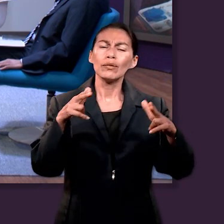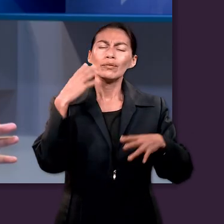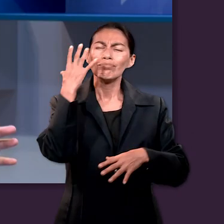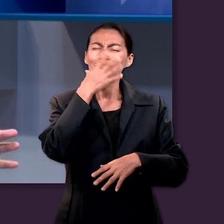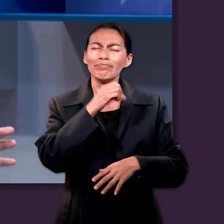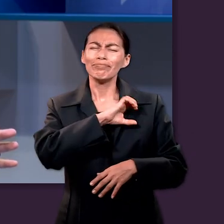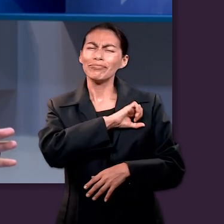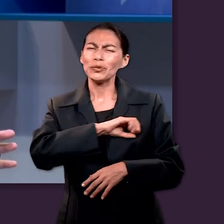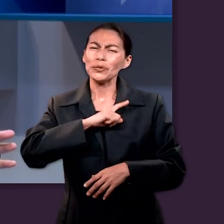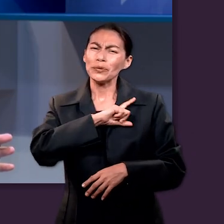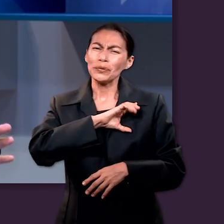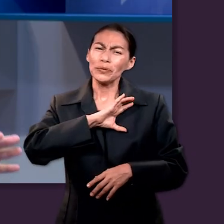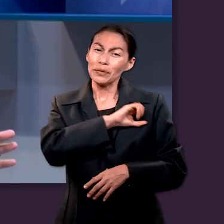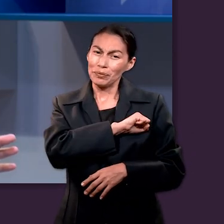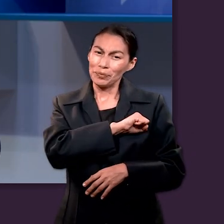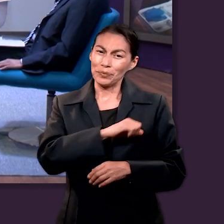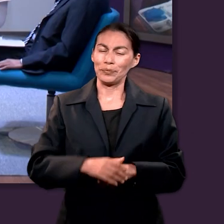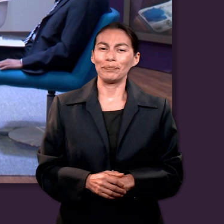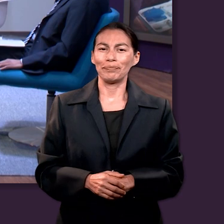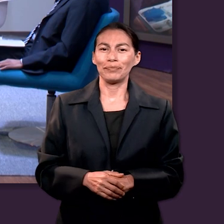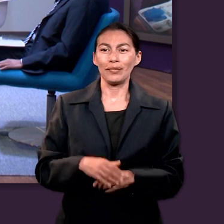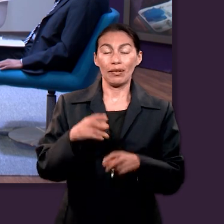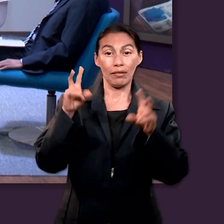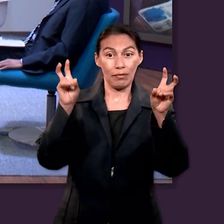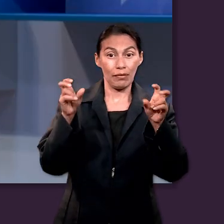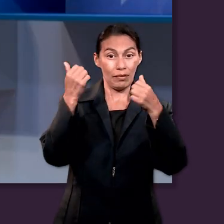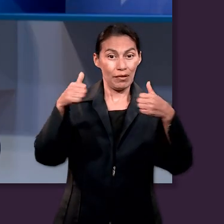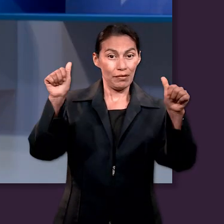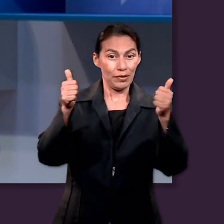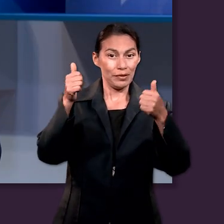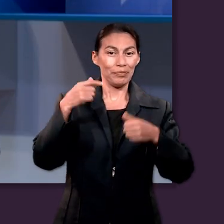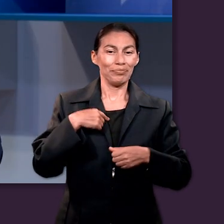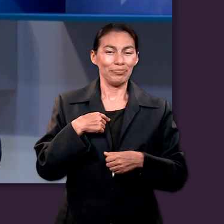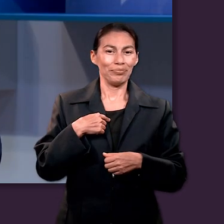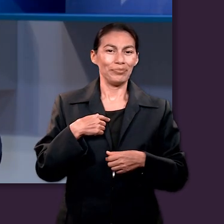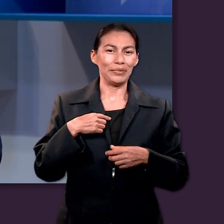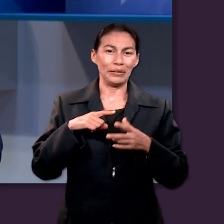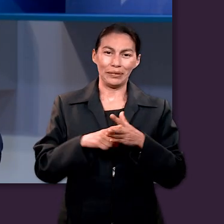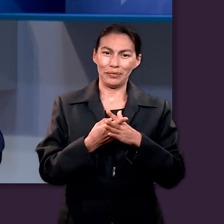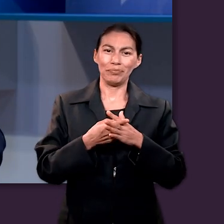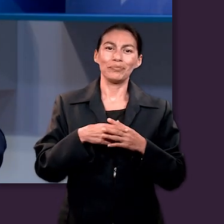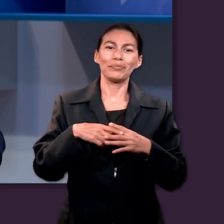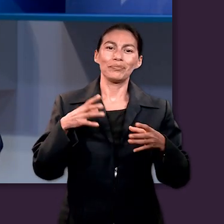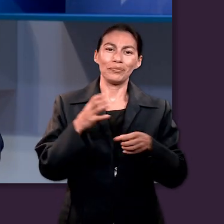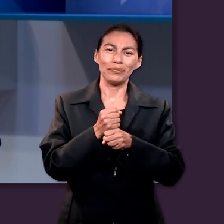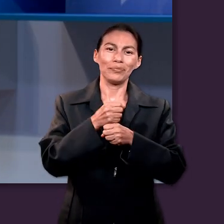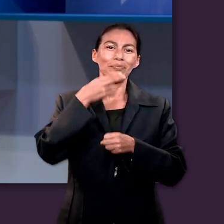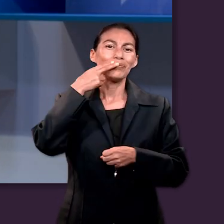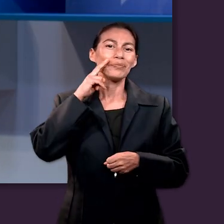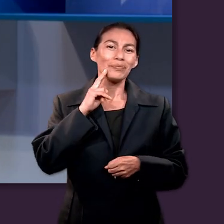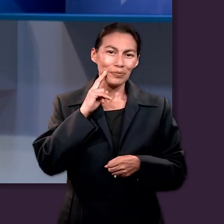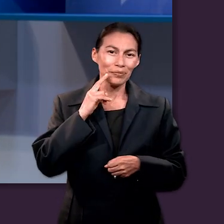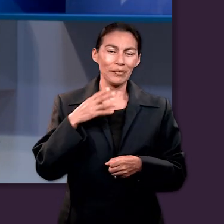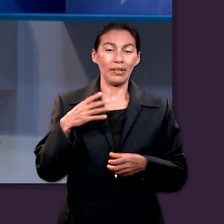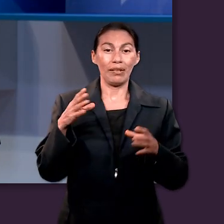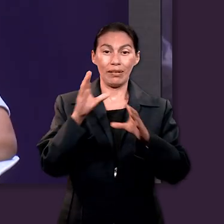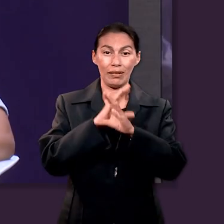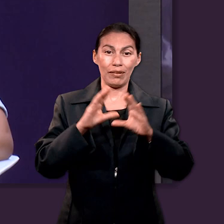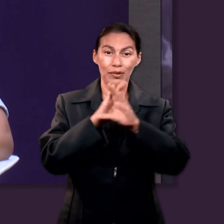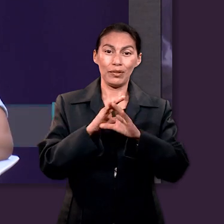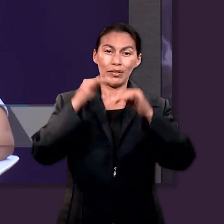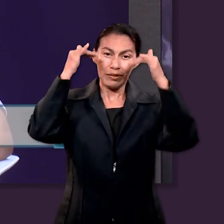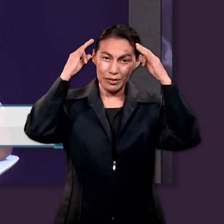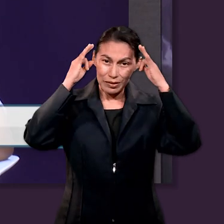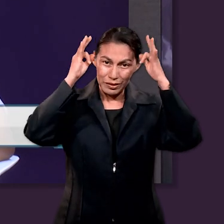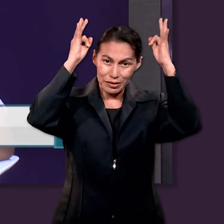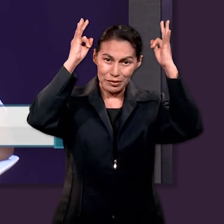el marco del estudio de hoy es sobre la alabanza. Así que voy a empezar yo. Mi nombre es Uriel Suárez y mi himno favorito es Como el Ciervo. Ok, mi nombre